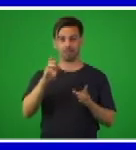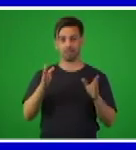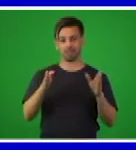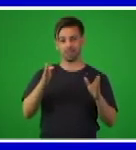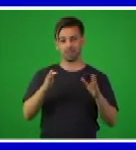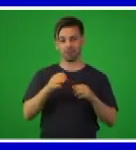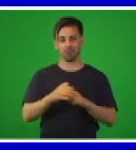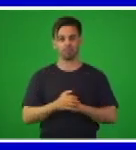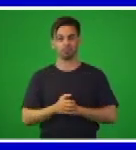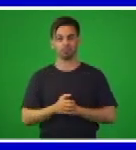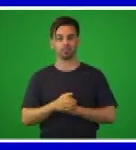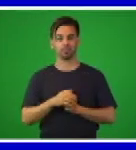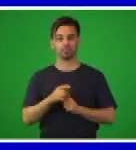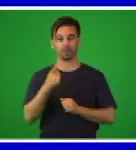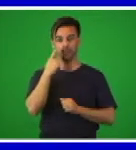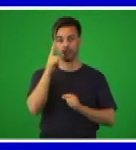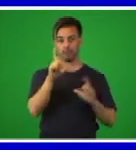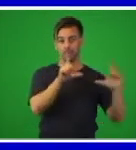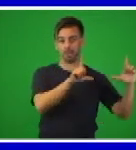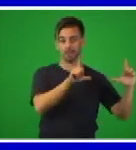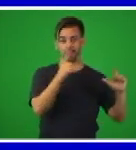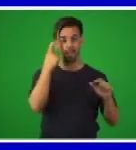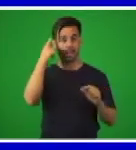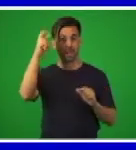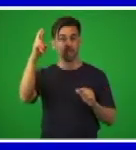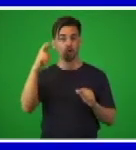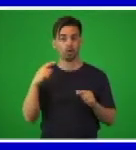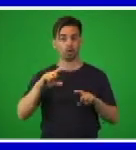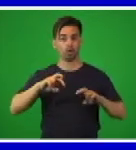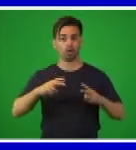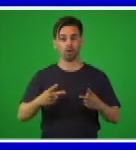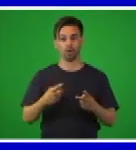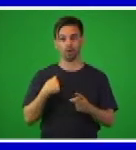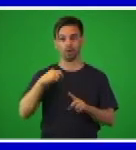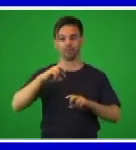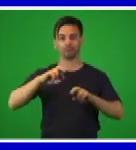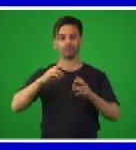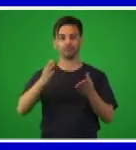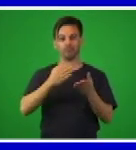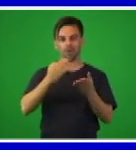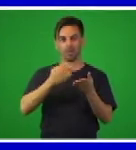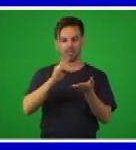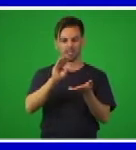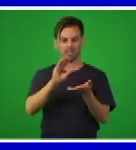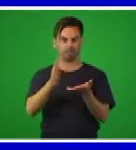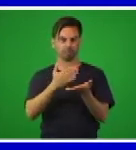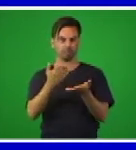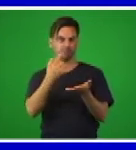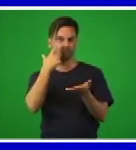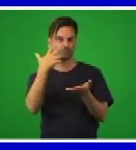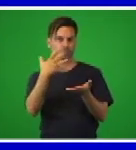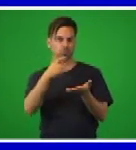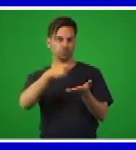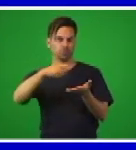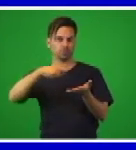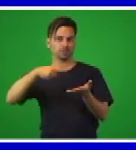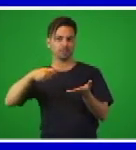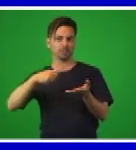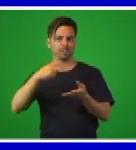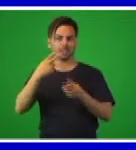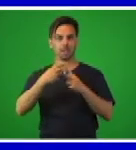pantalla le estamos recordando nuevamente cuáles son los materiales que deben tener disponible para continuar